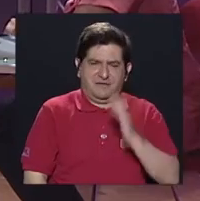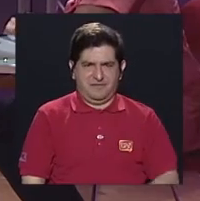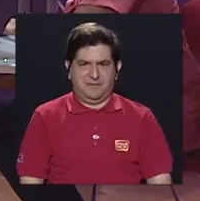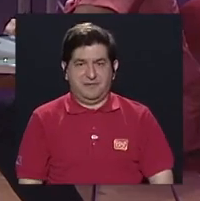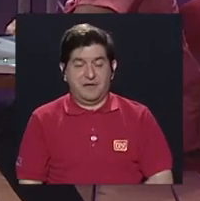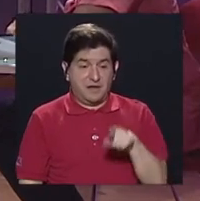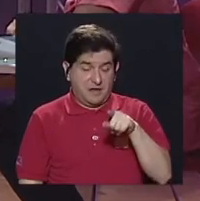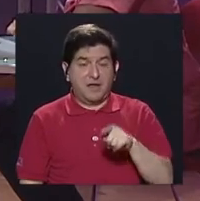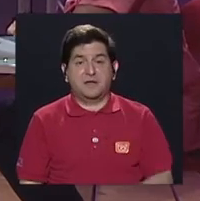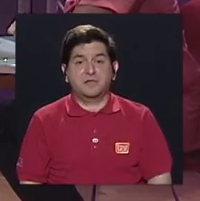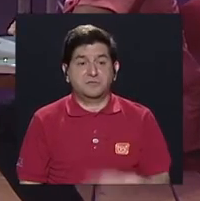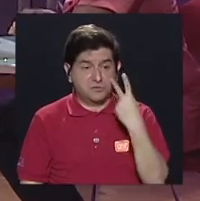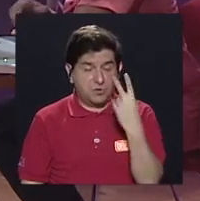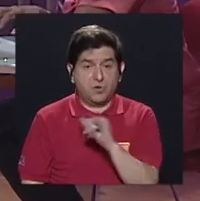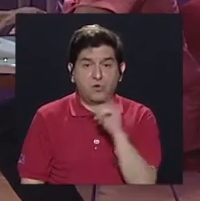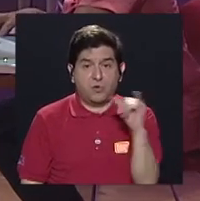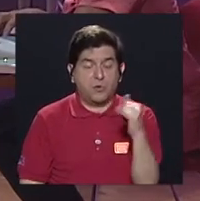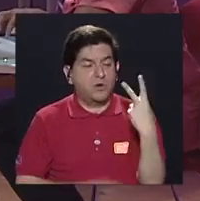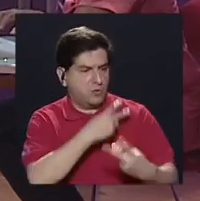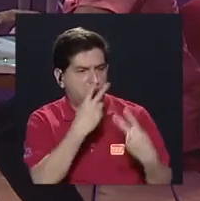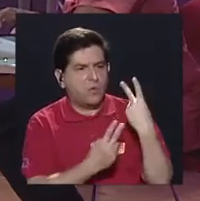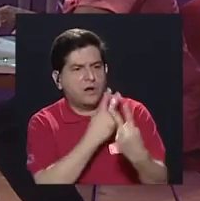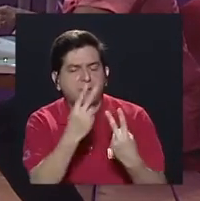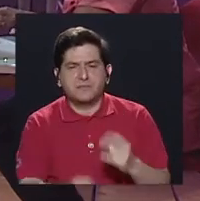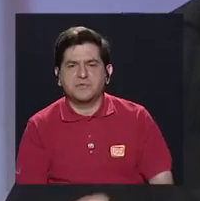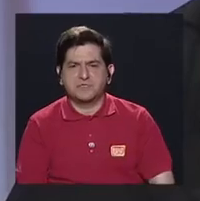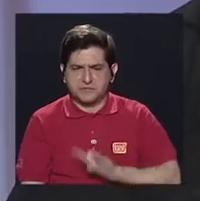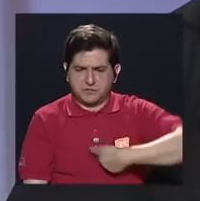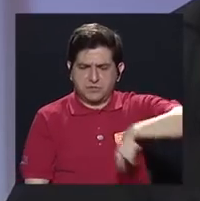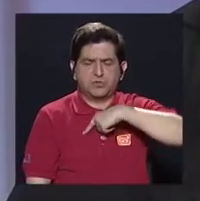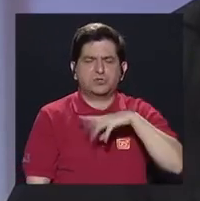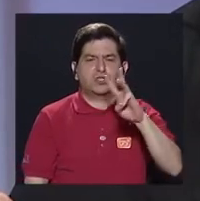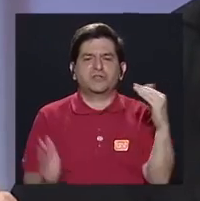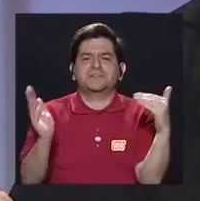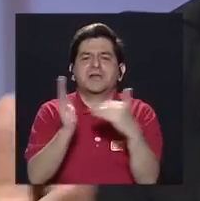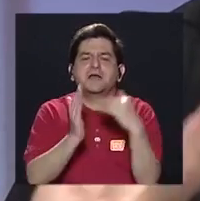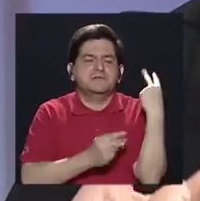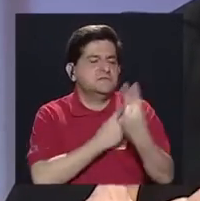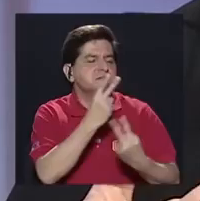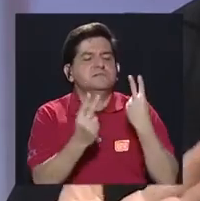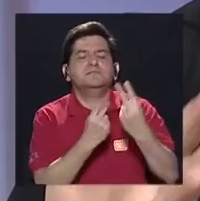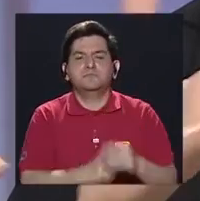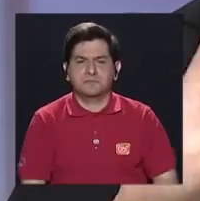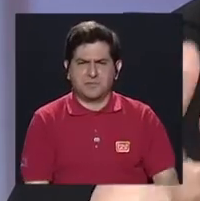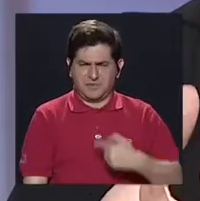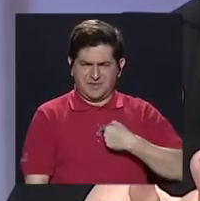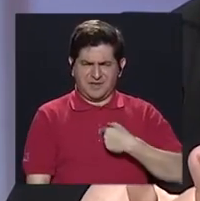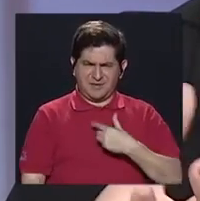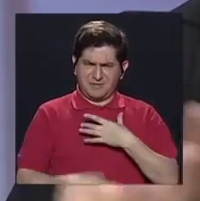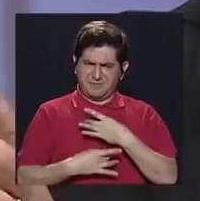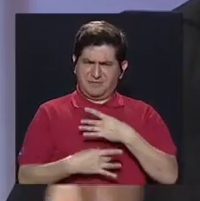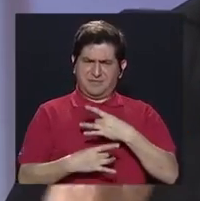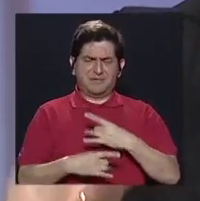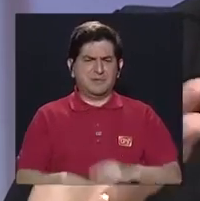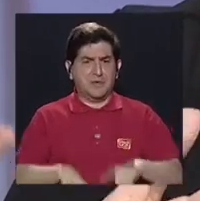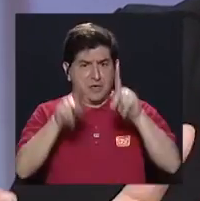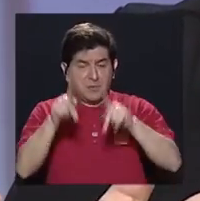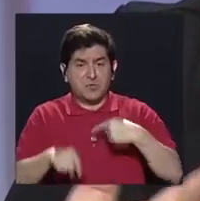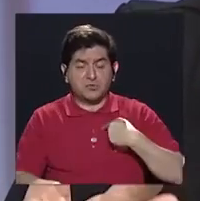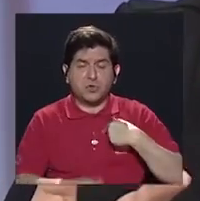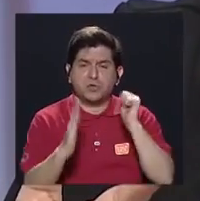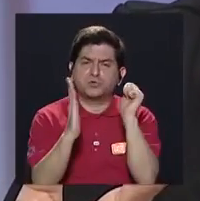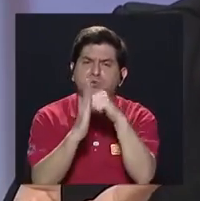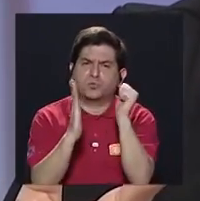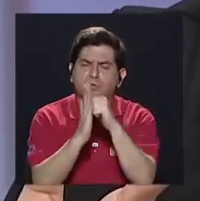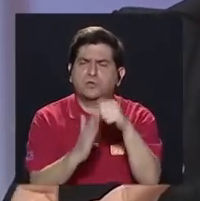eso genera, y lo veo también en las visitas, nosotros hemos hecho 6 mil visitas, y a mí me hace mucha gracia porque la gente, desde que uno toca